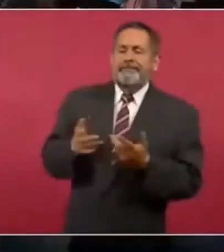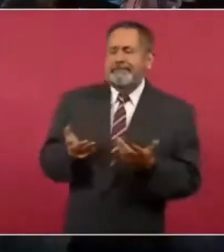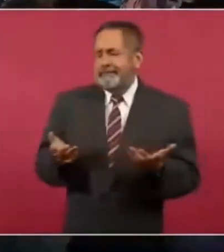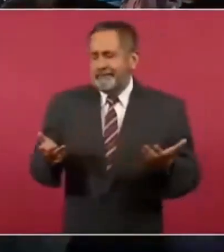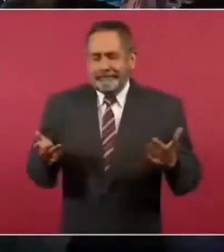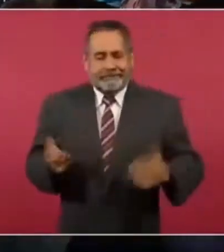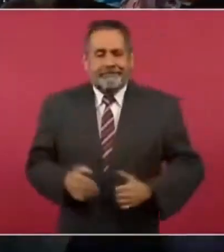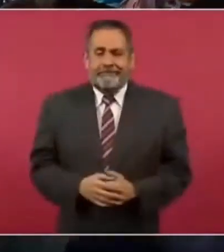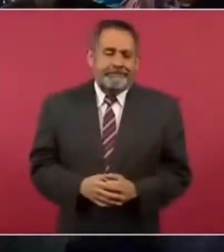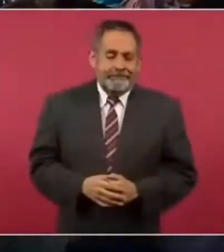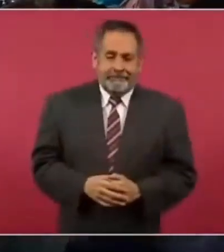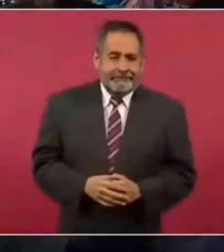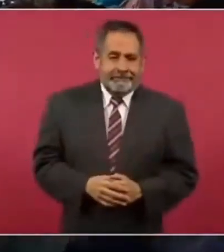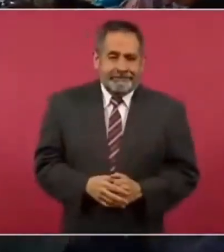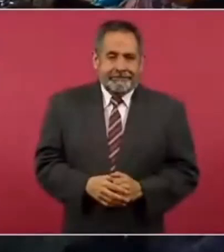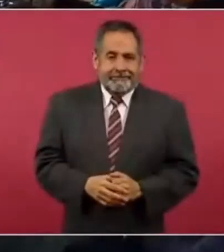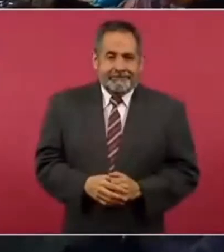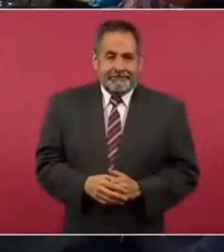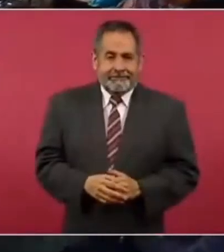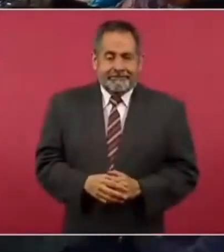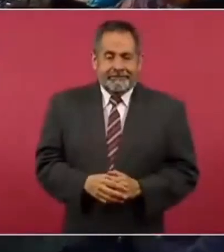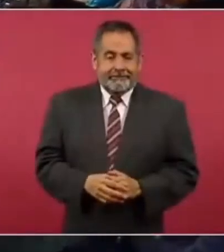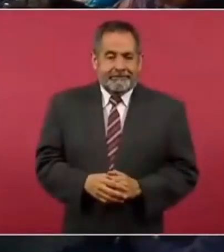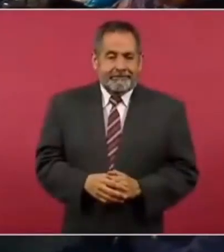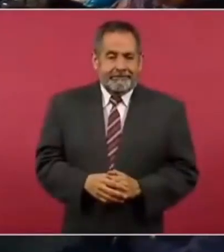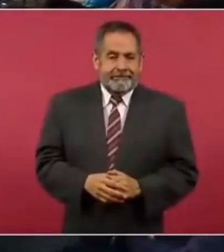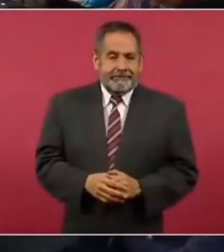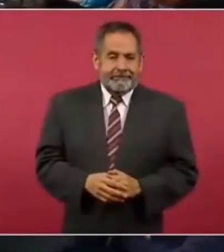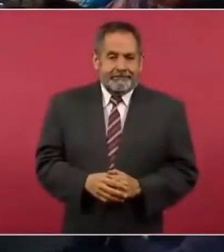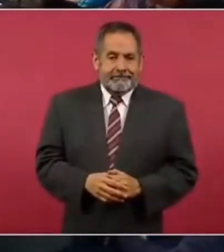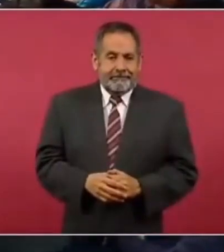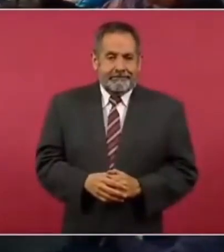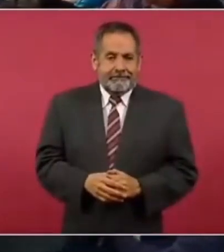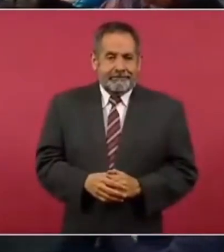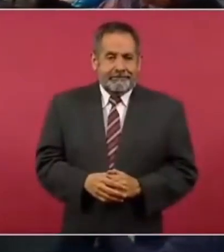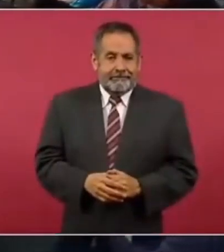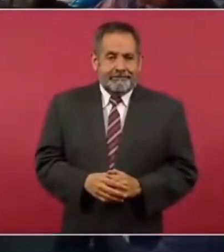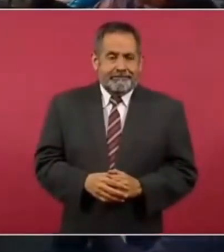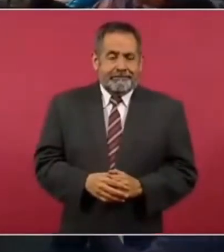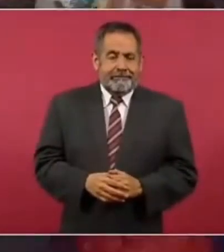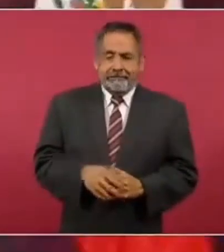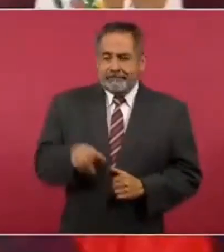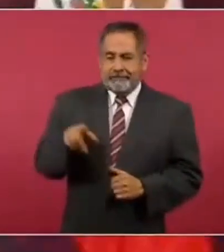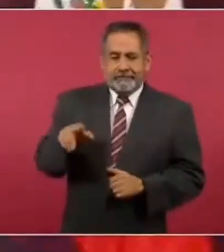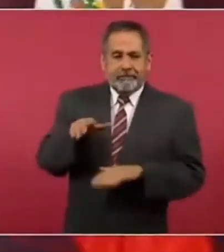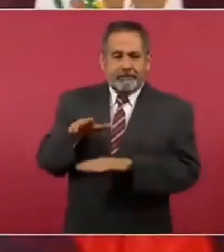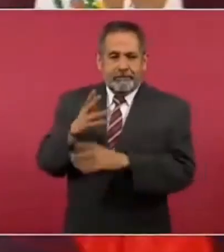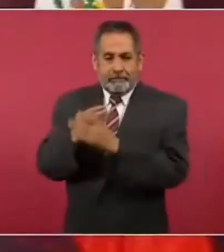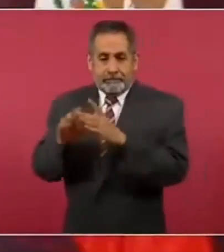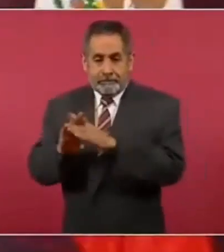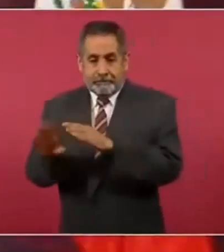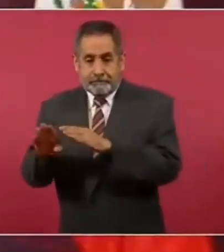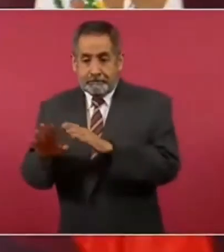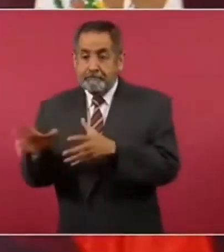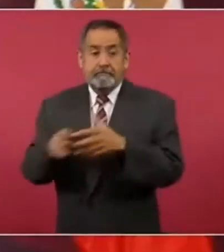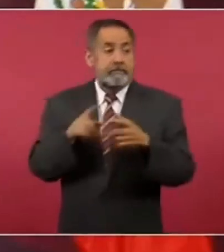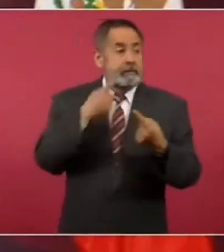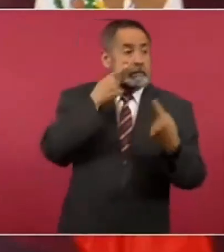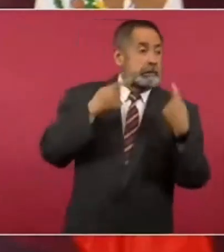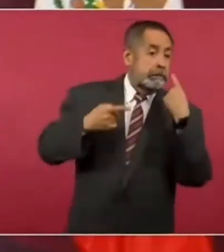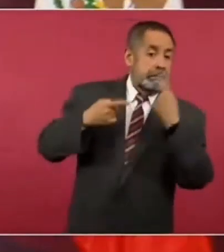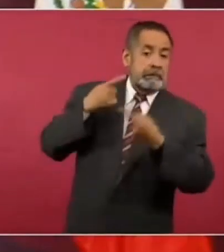ámbito político-electoral. Bueno,